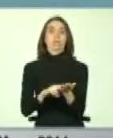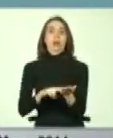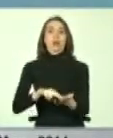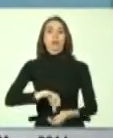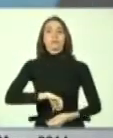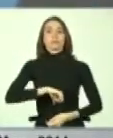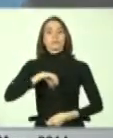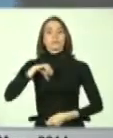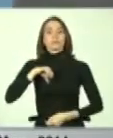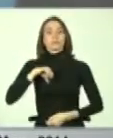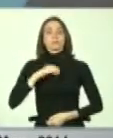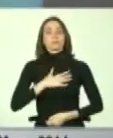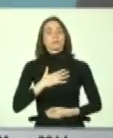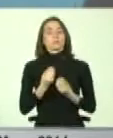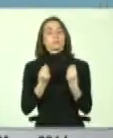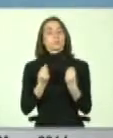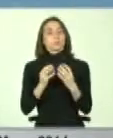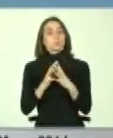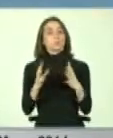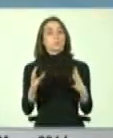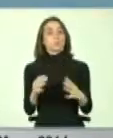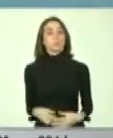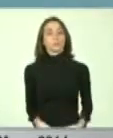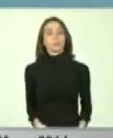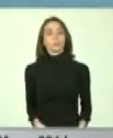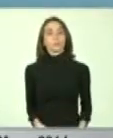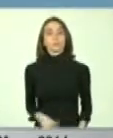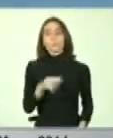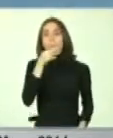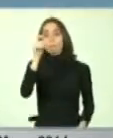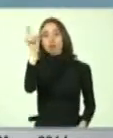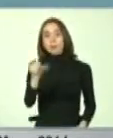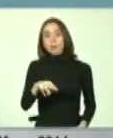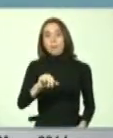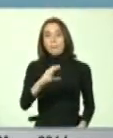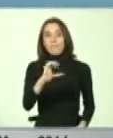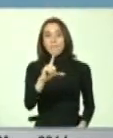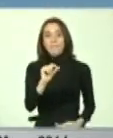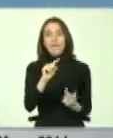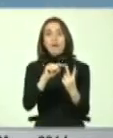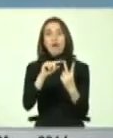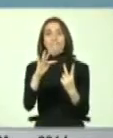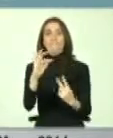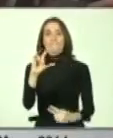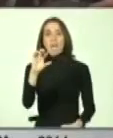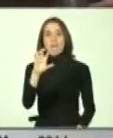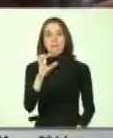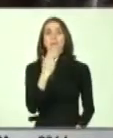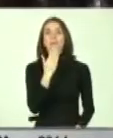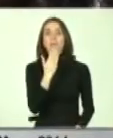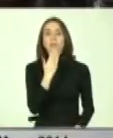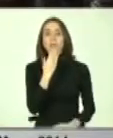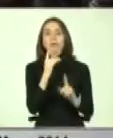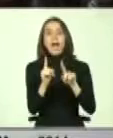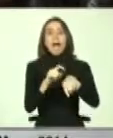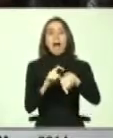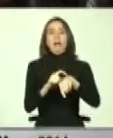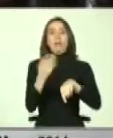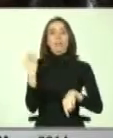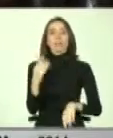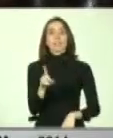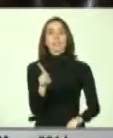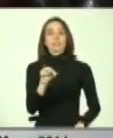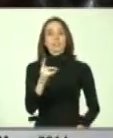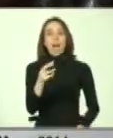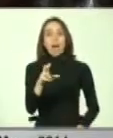enorgullece y nos gratifica ampliamente. Me refiero a Marcelo y Felipe y también en algún momento a Sandra,